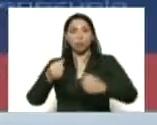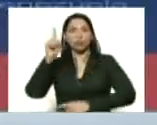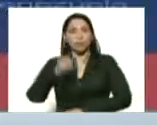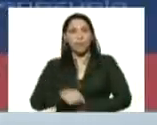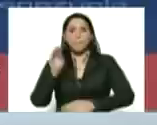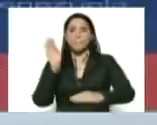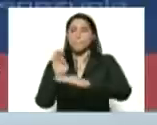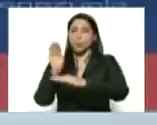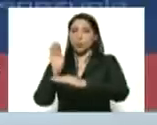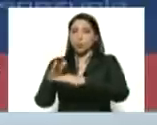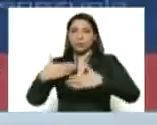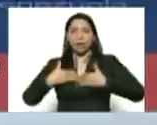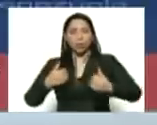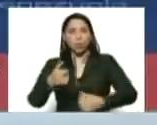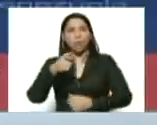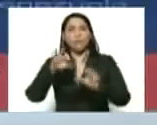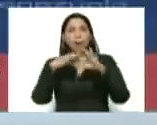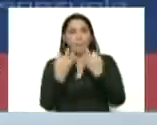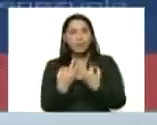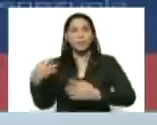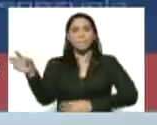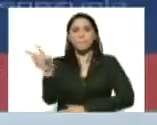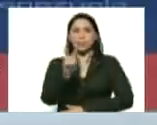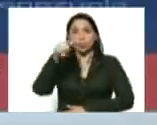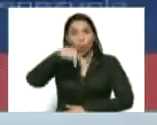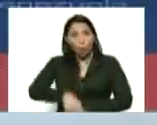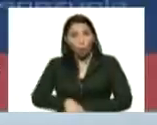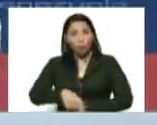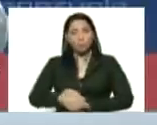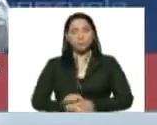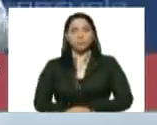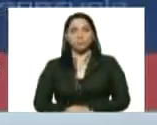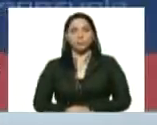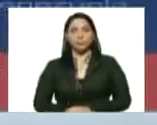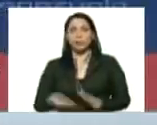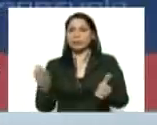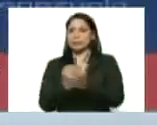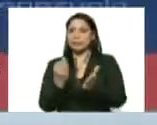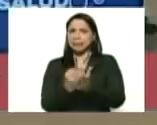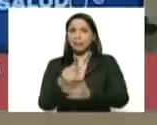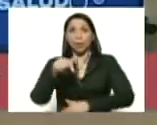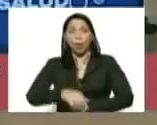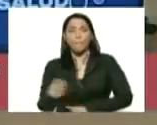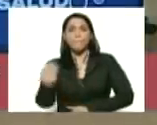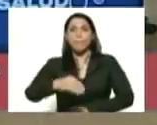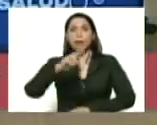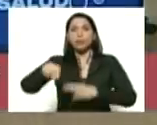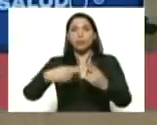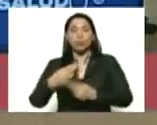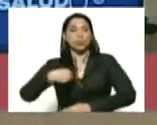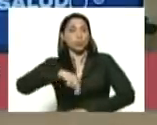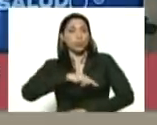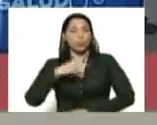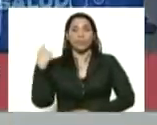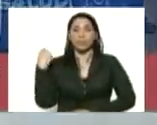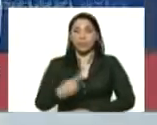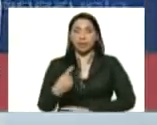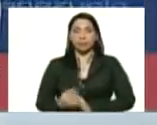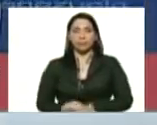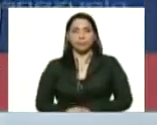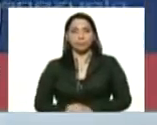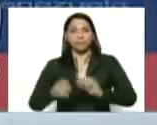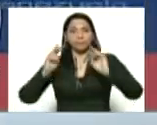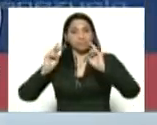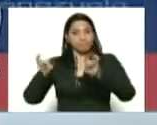protección de la salud de la familia venezolana. Eso es lo que vale. Hoy por hoy, y siempre, pero hoy más que nunca. Nosotros tenemos en el